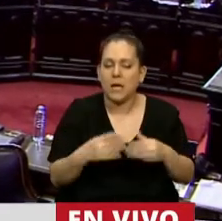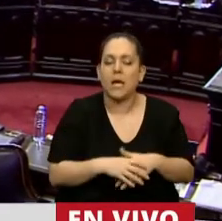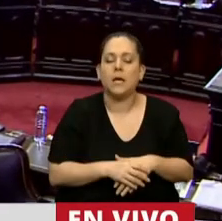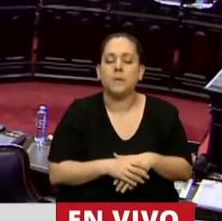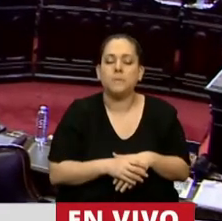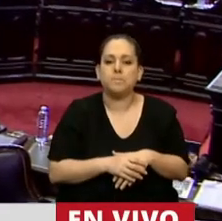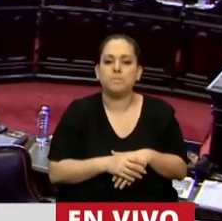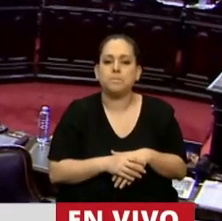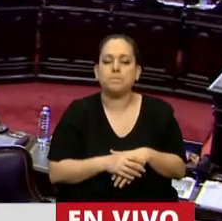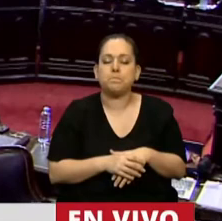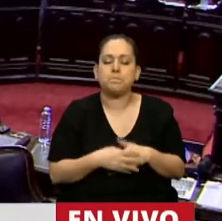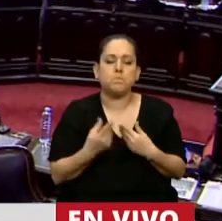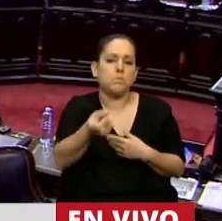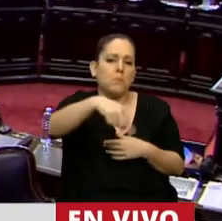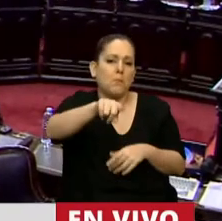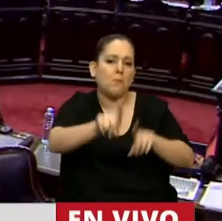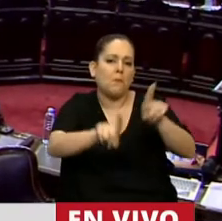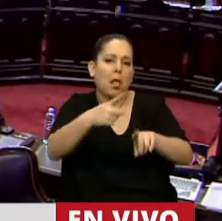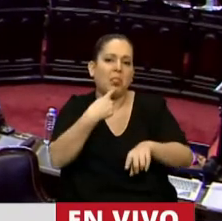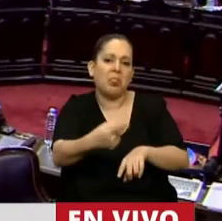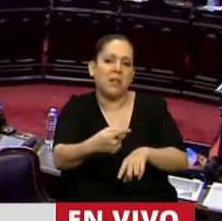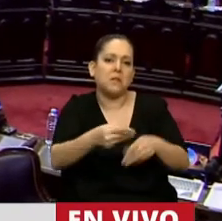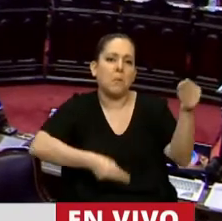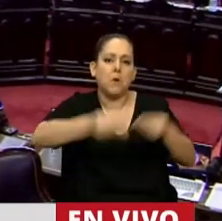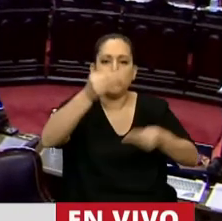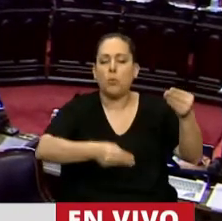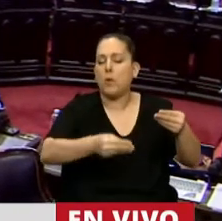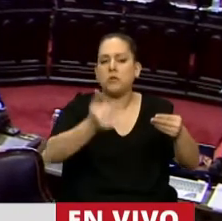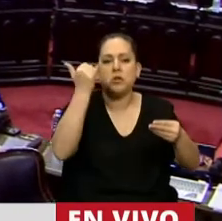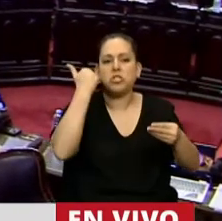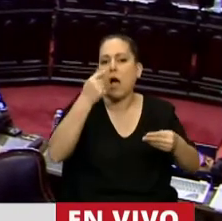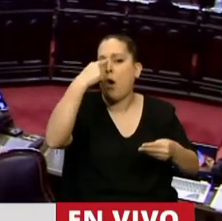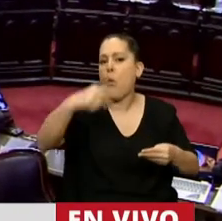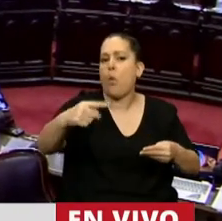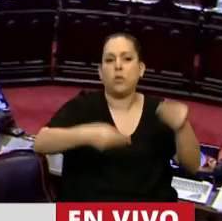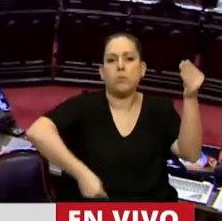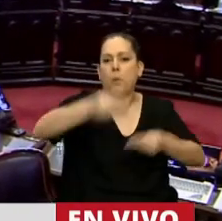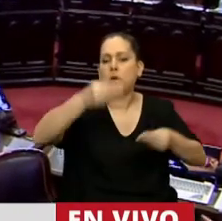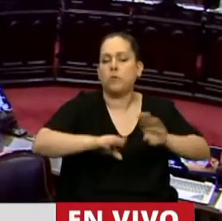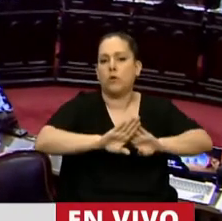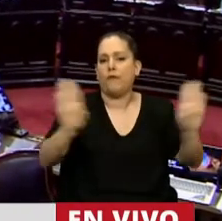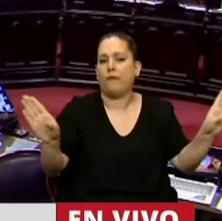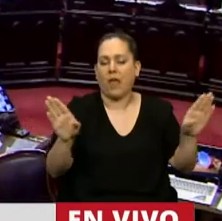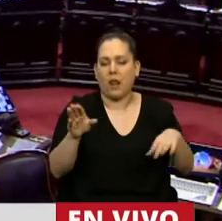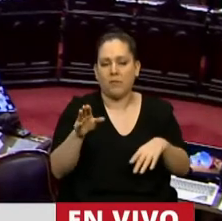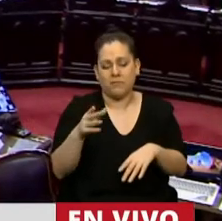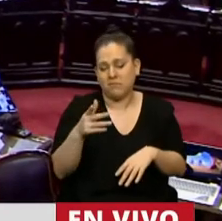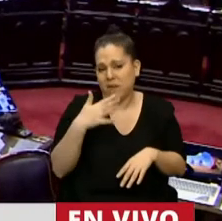cuando dicen por qué no un presupuesto definitivo y por qué no... ...miren. Con ánimo